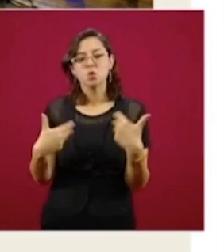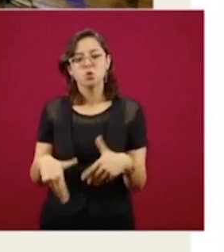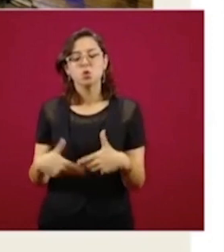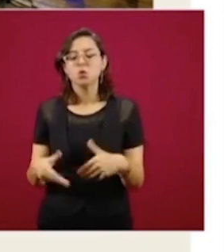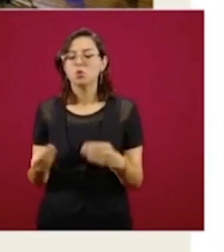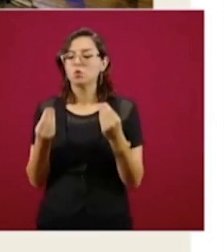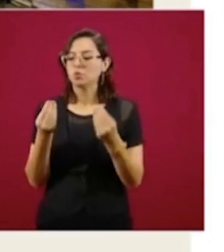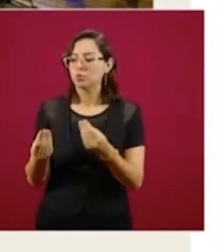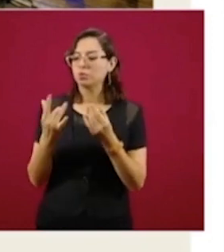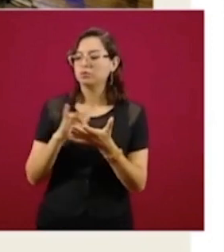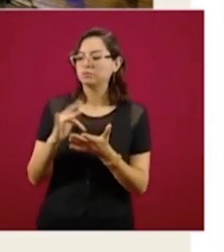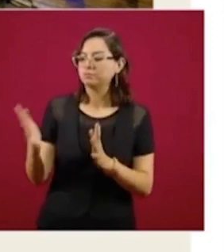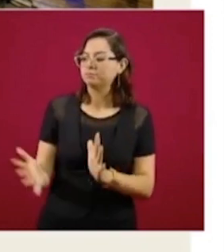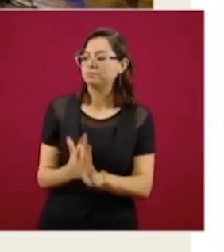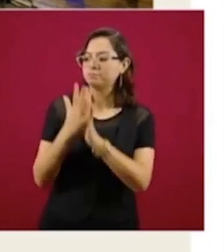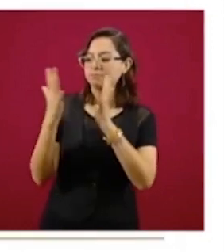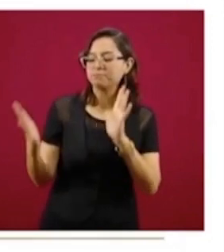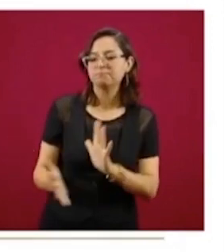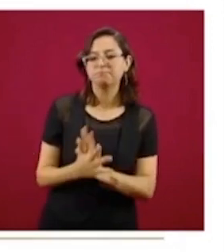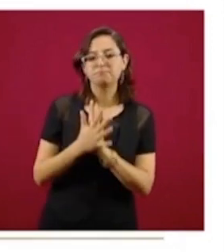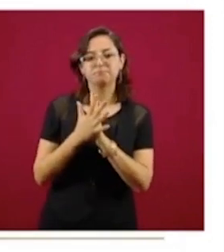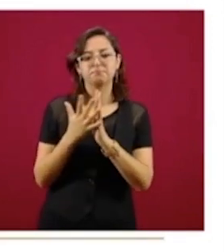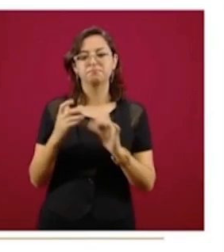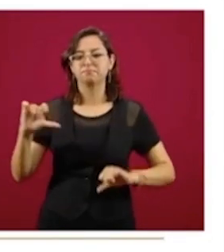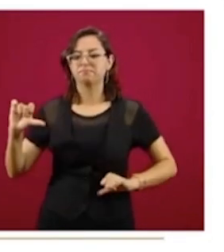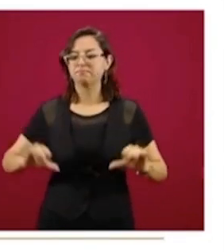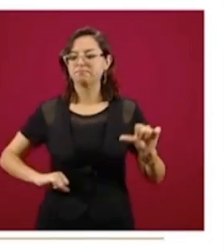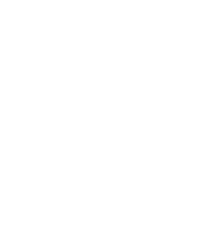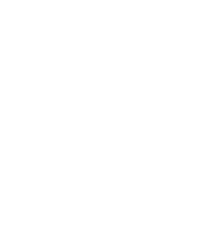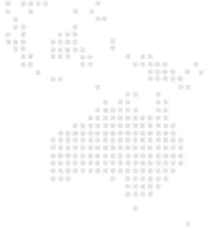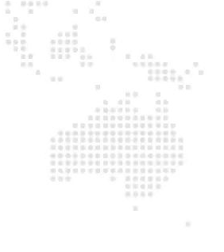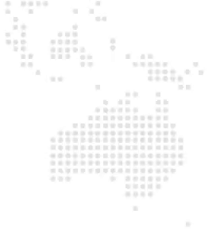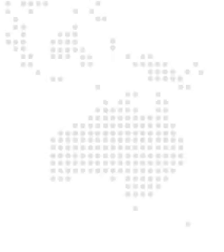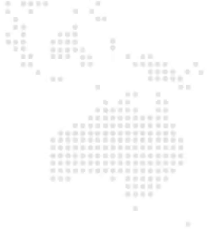decisiva participación en todas las actividades que hemos emprendido.